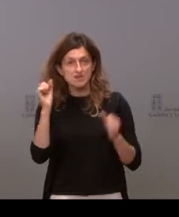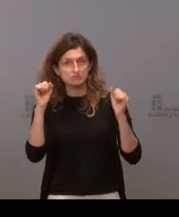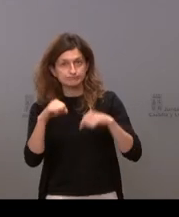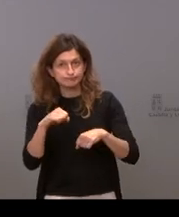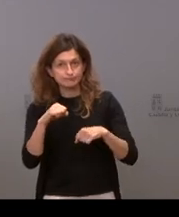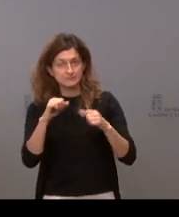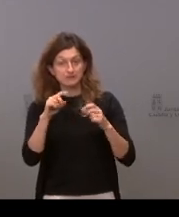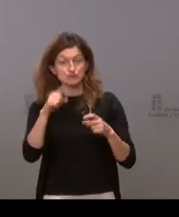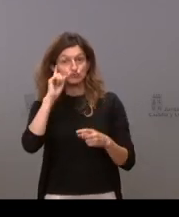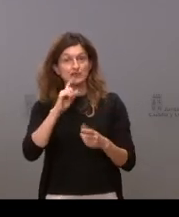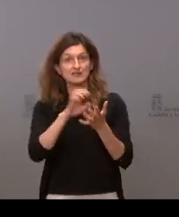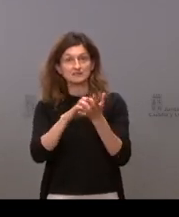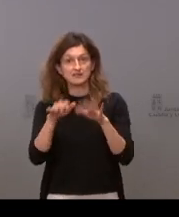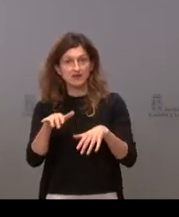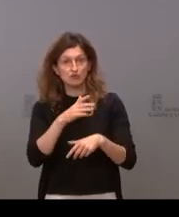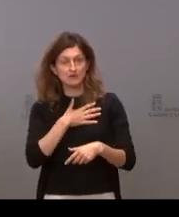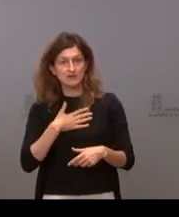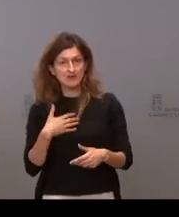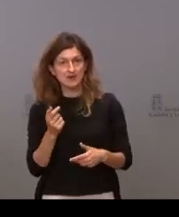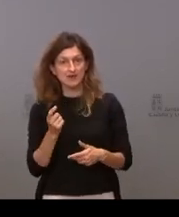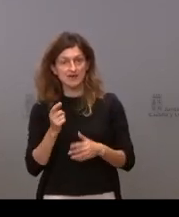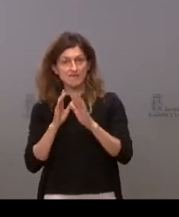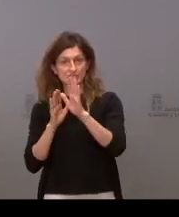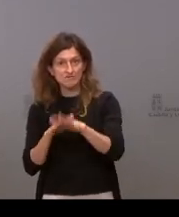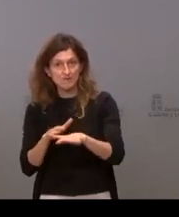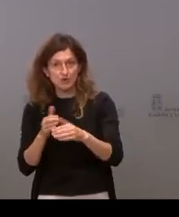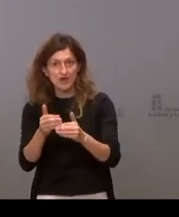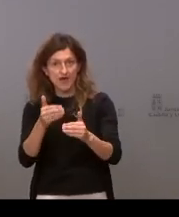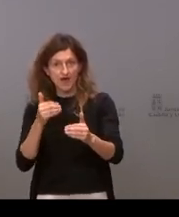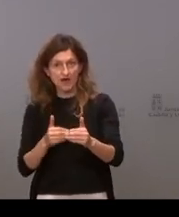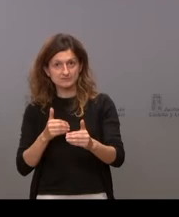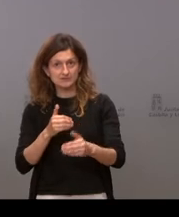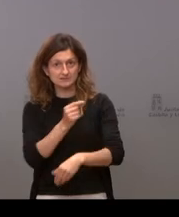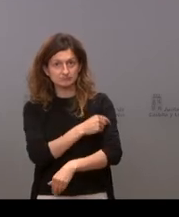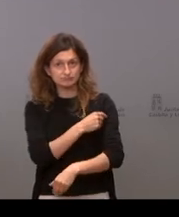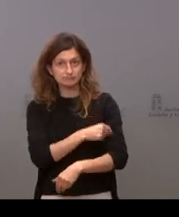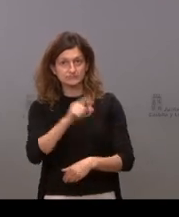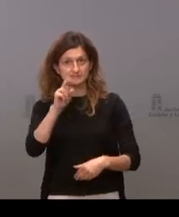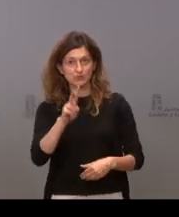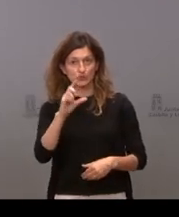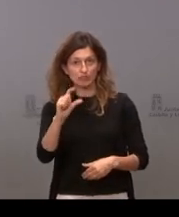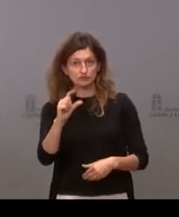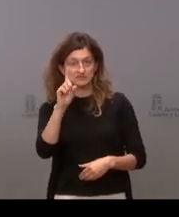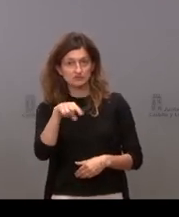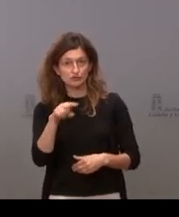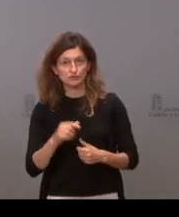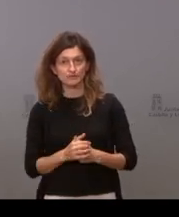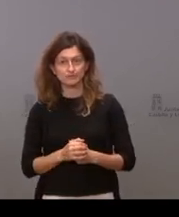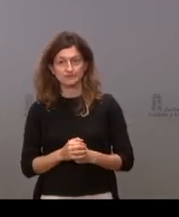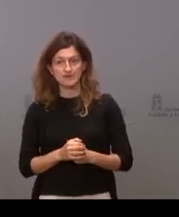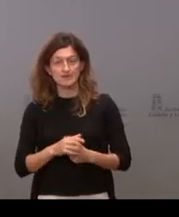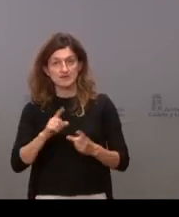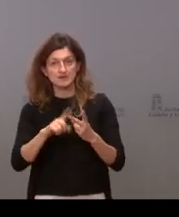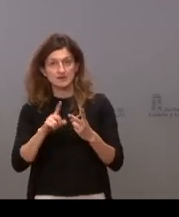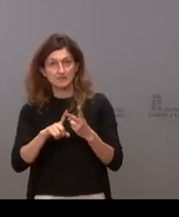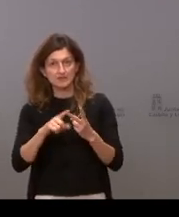Castilla y León estaría sería partidaria de ese adelanto y por otro lado saber por qué se decide que toda la comunidad